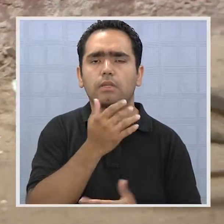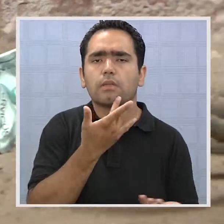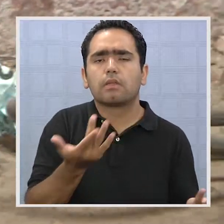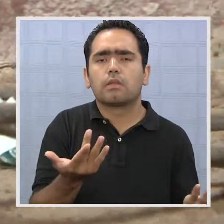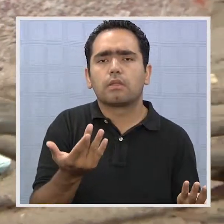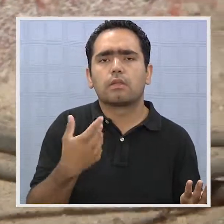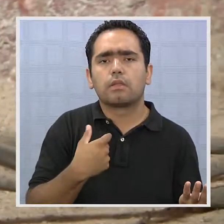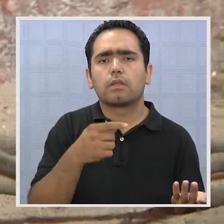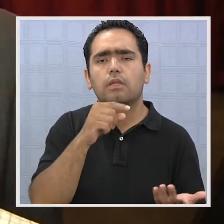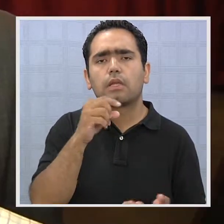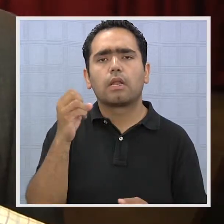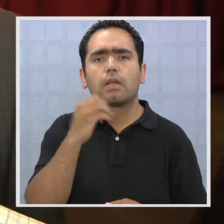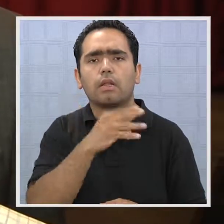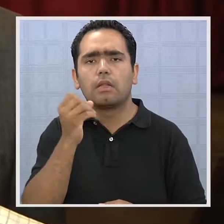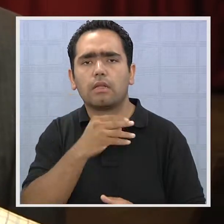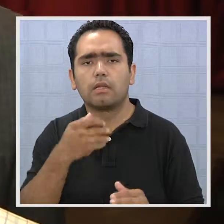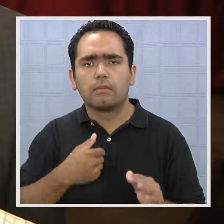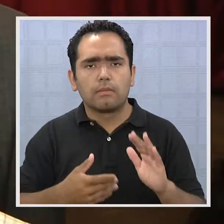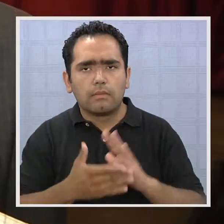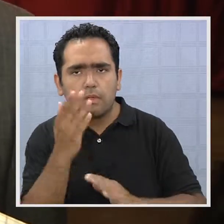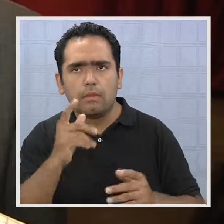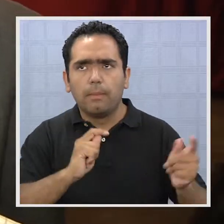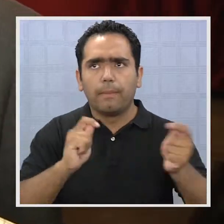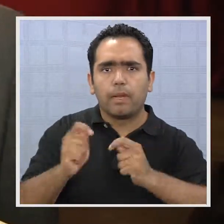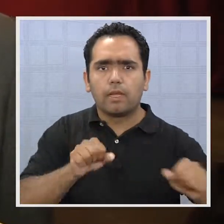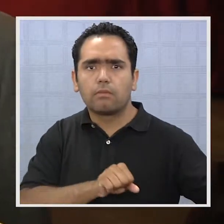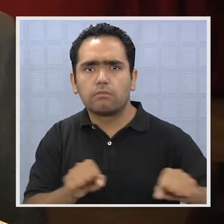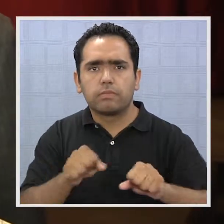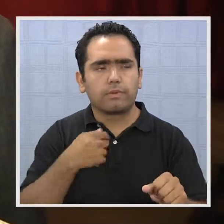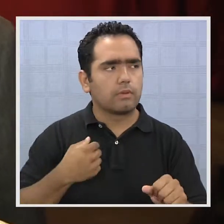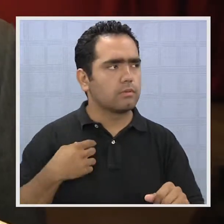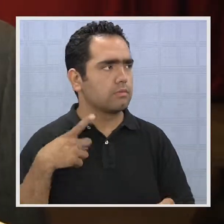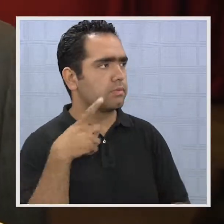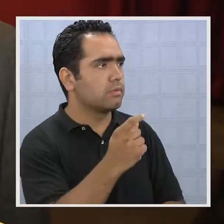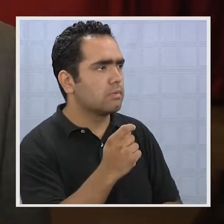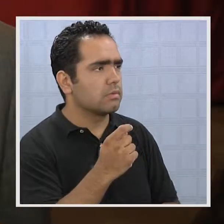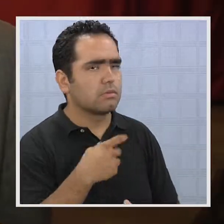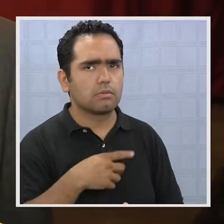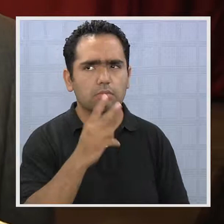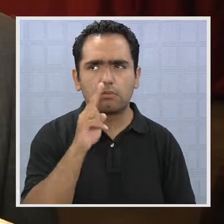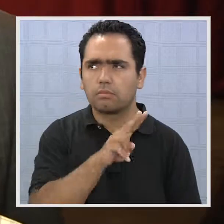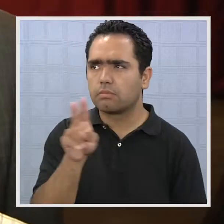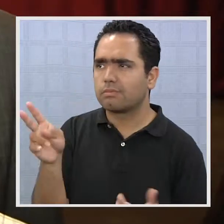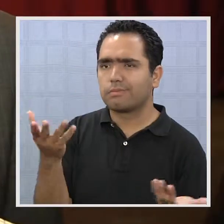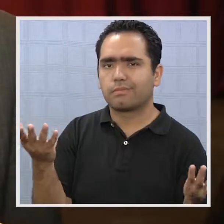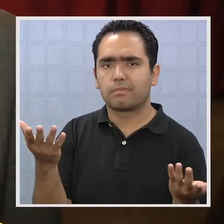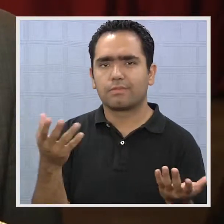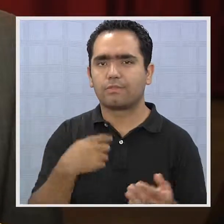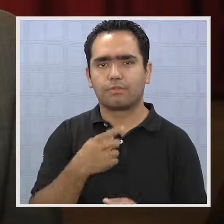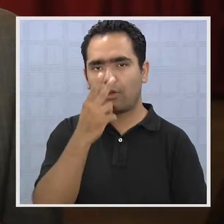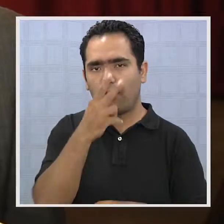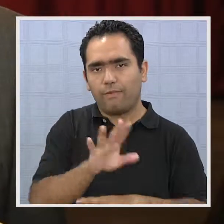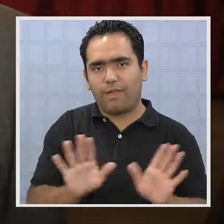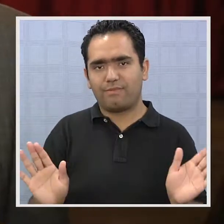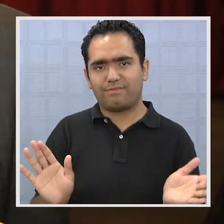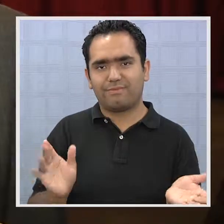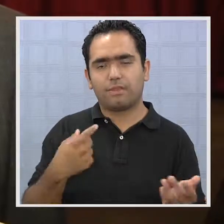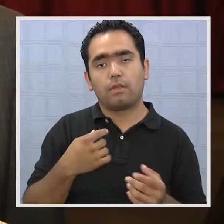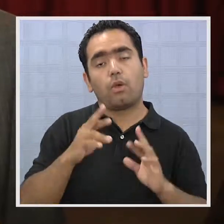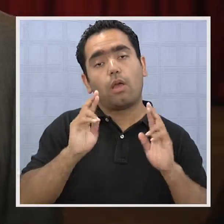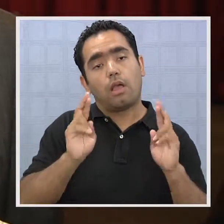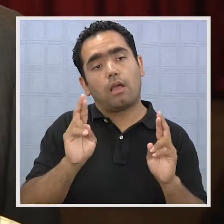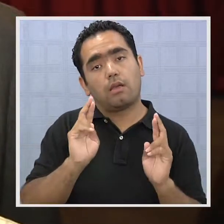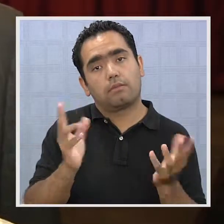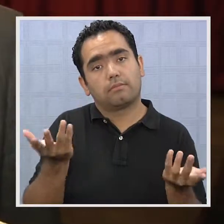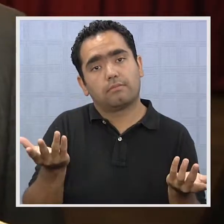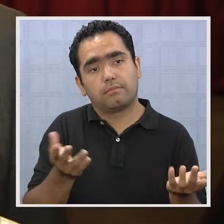expeditas para evacuar ante una emergencia de una manera rápida esta situación, yo no la veo. No la veo, ojalá que las cosas no